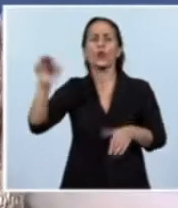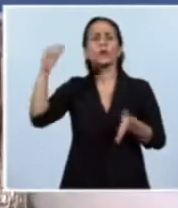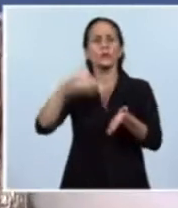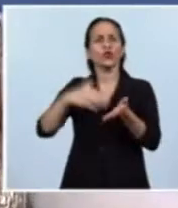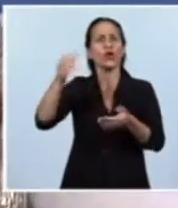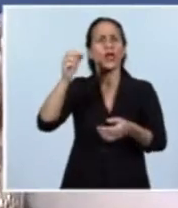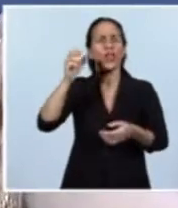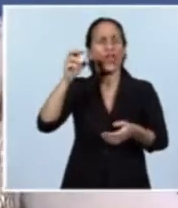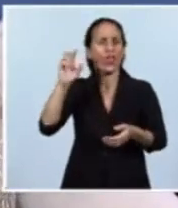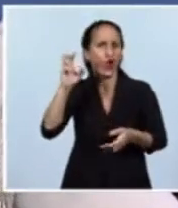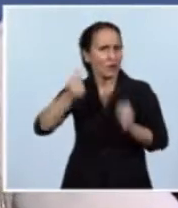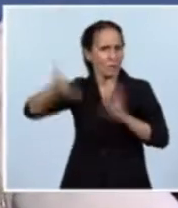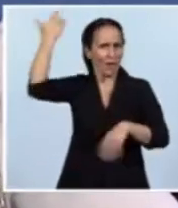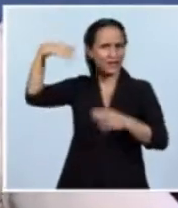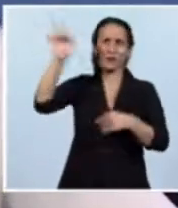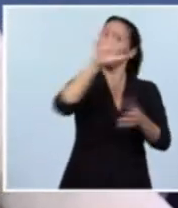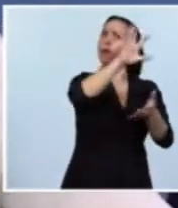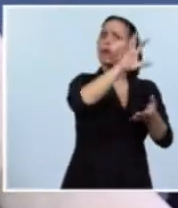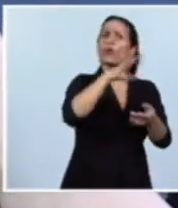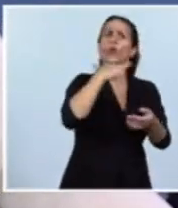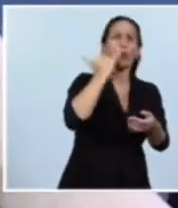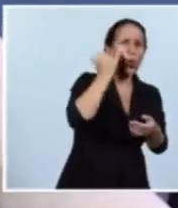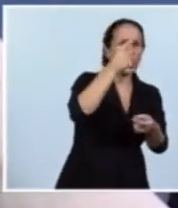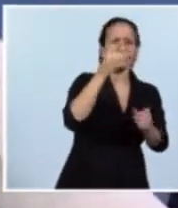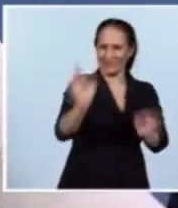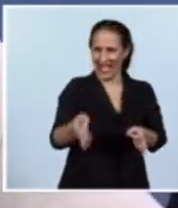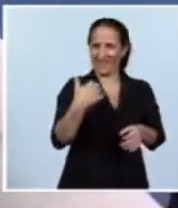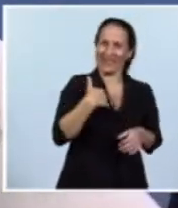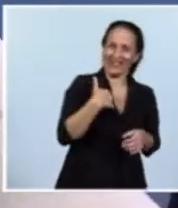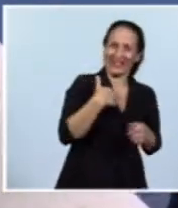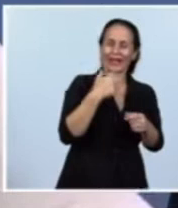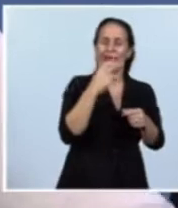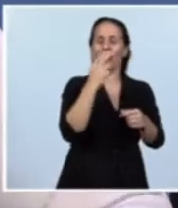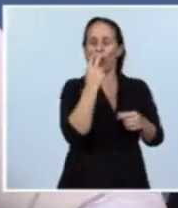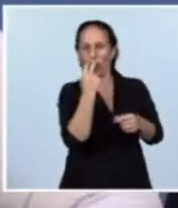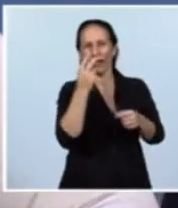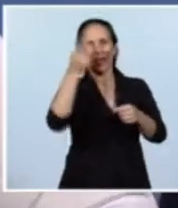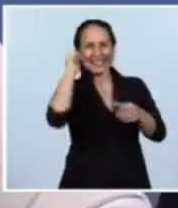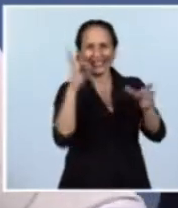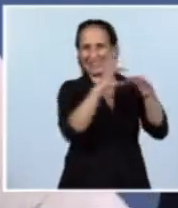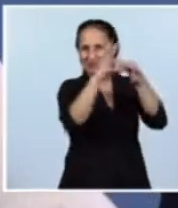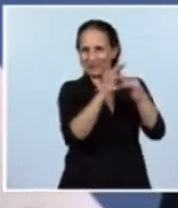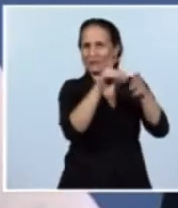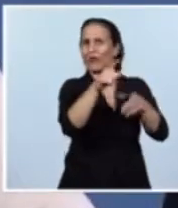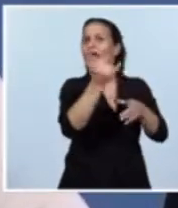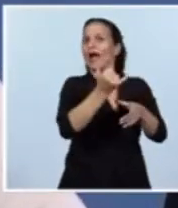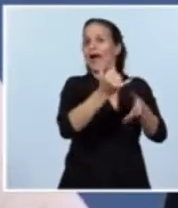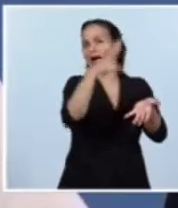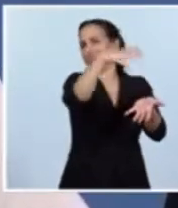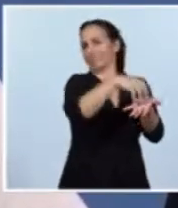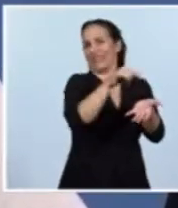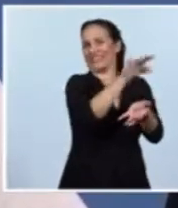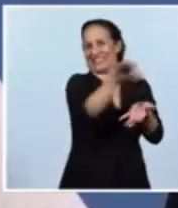la provincia del Jujuy, saben que la Argentina conjuntamente con Bolivia y Chile somos los propietarios de los yacimientos salares